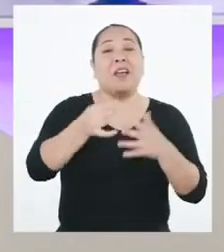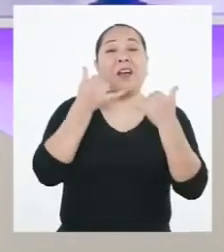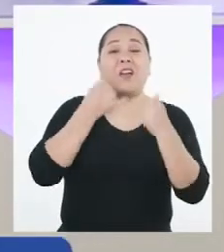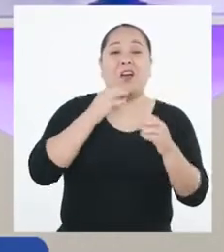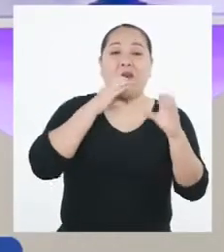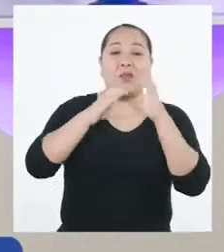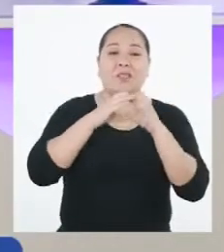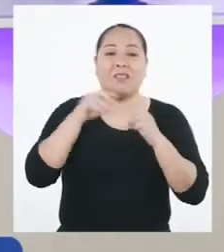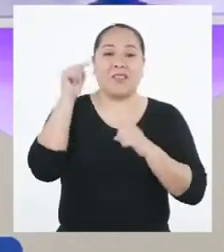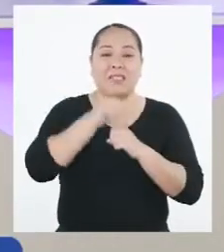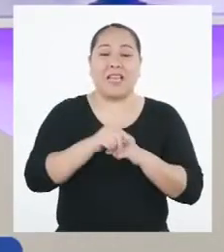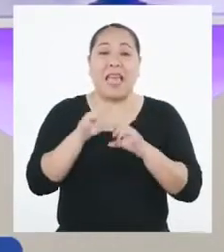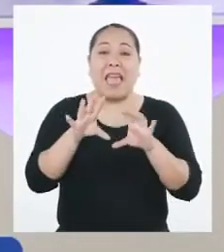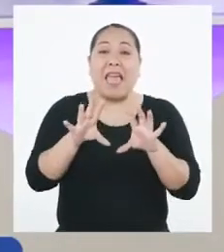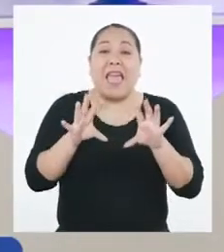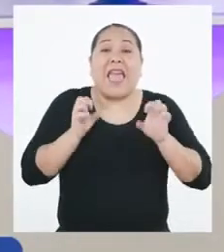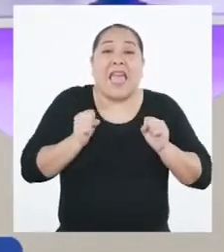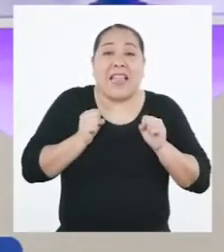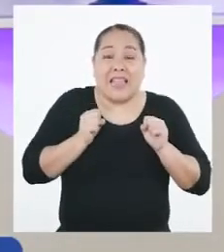Aprendo en Casa, una iniciativa